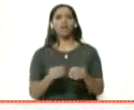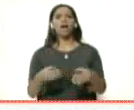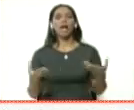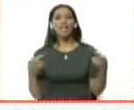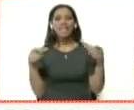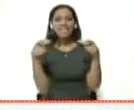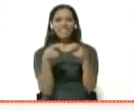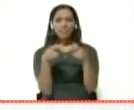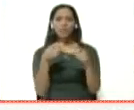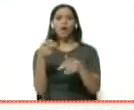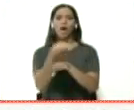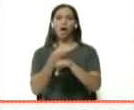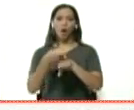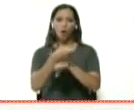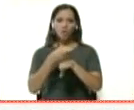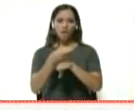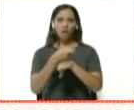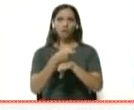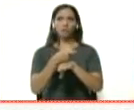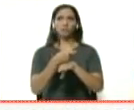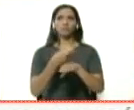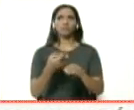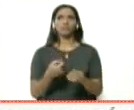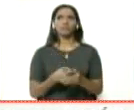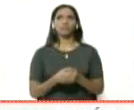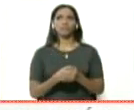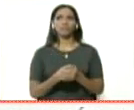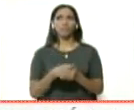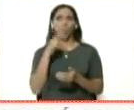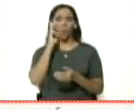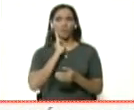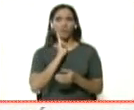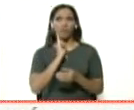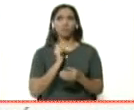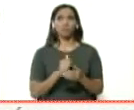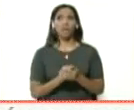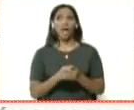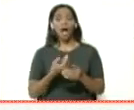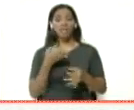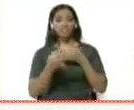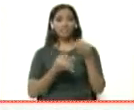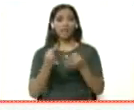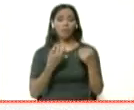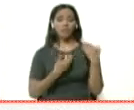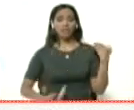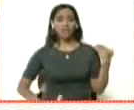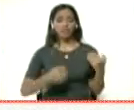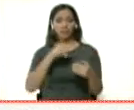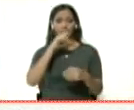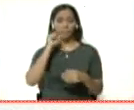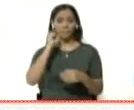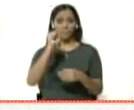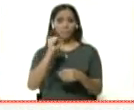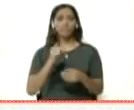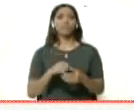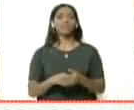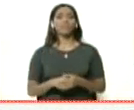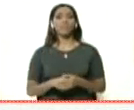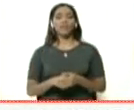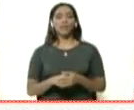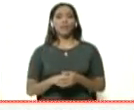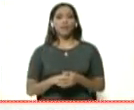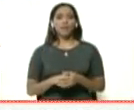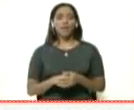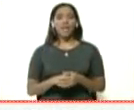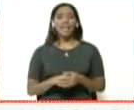equipo de gobierno del gobierno bolivariano. Ha destacado el presidente de la República Bolivariana de Venezuela, Nicolás Maduro